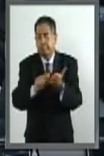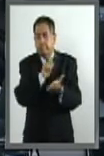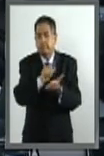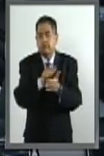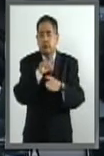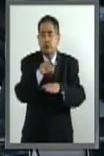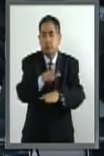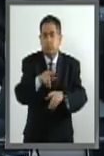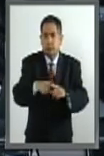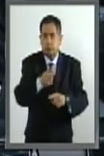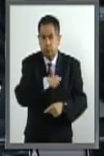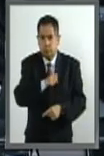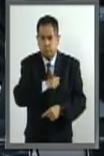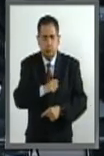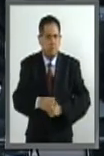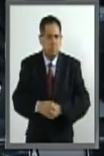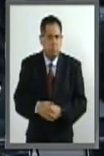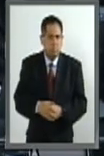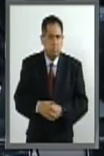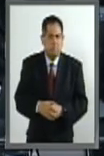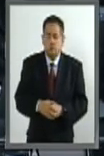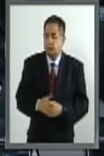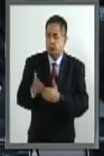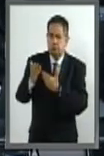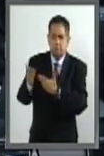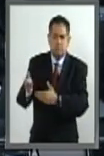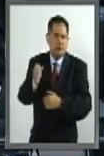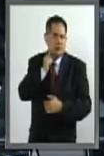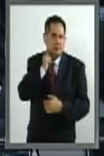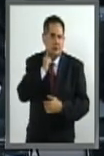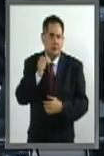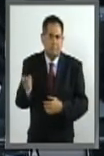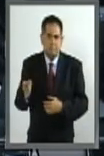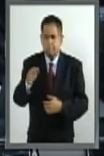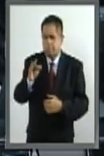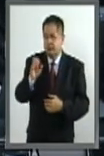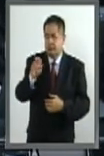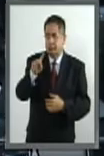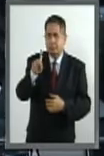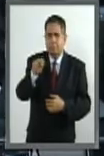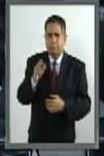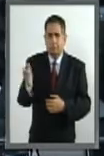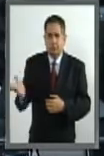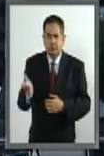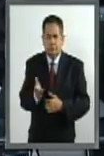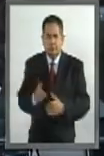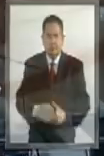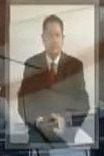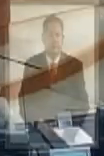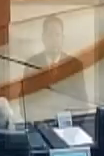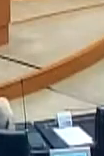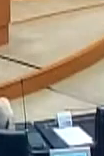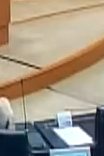Ley General de Salud. En uso de la tribuna, el senador Fernando Mayanz Canabal.